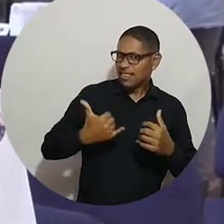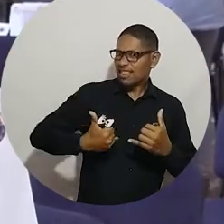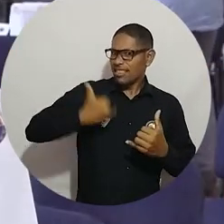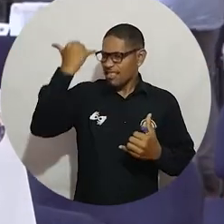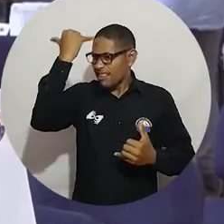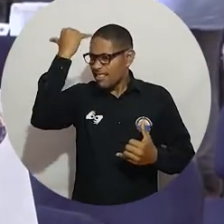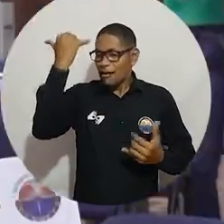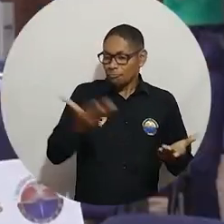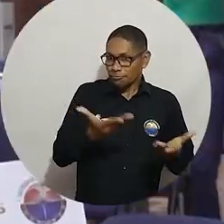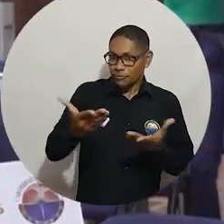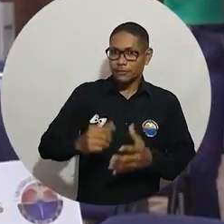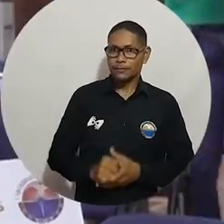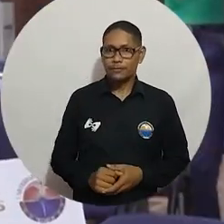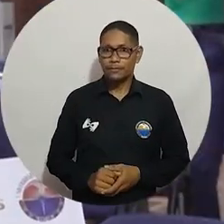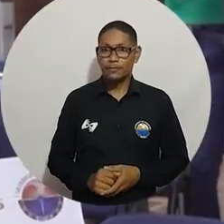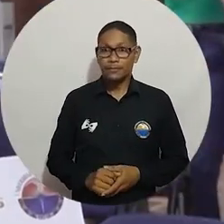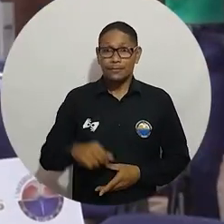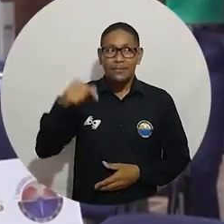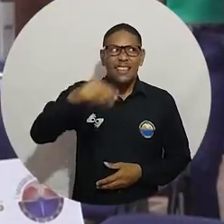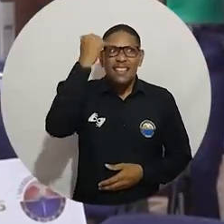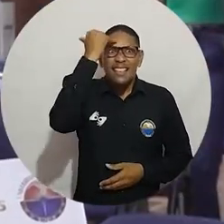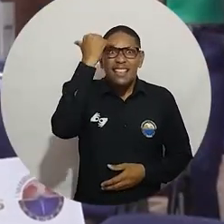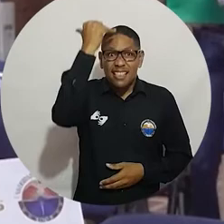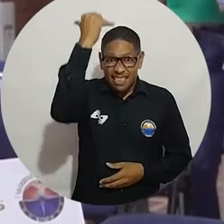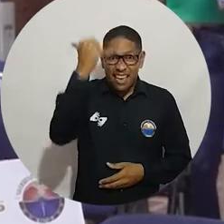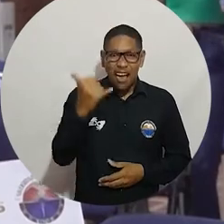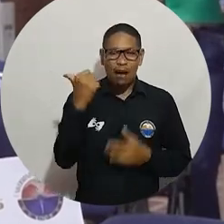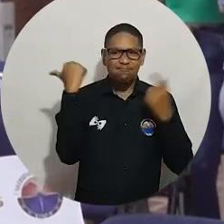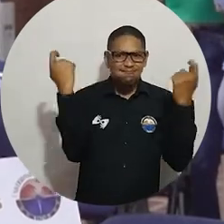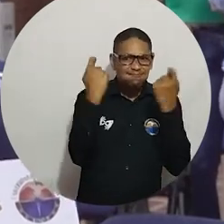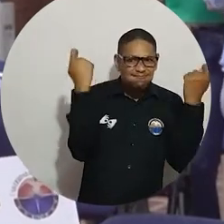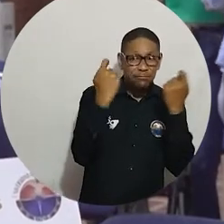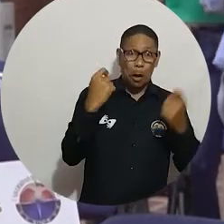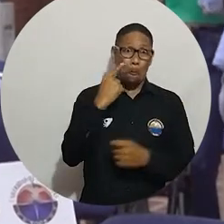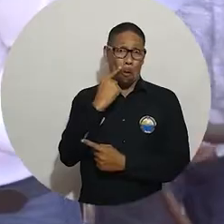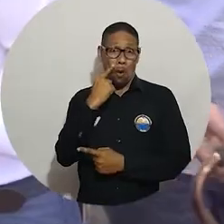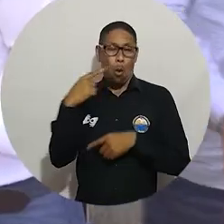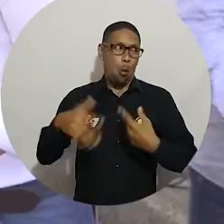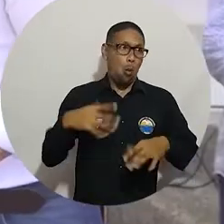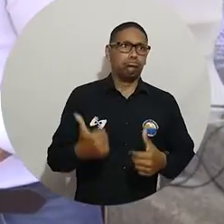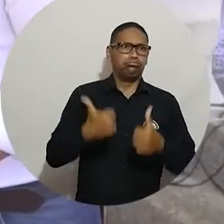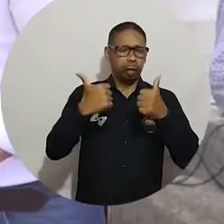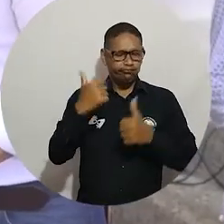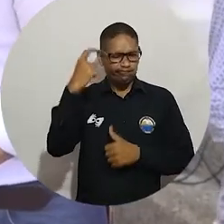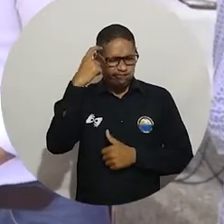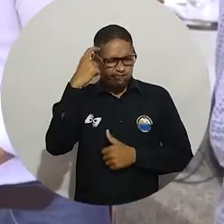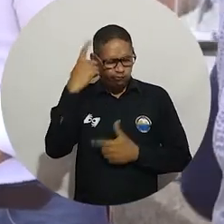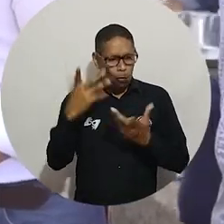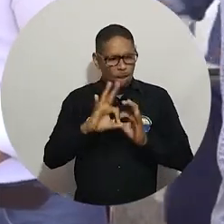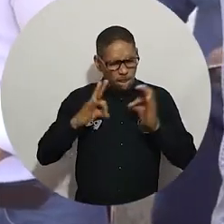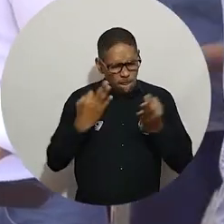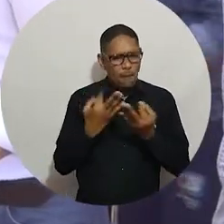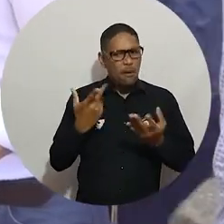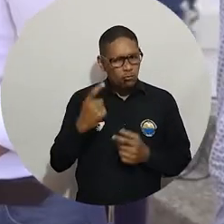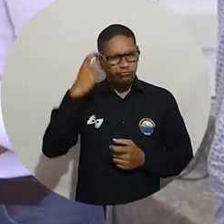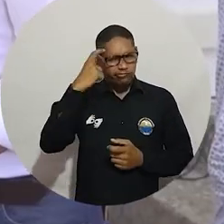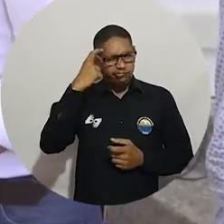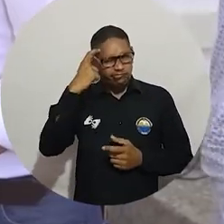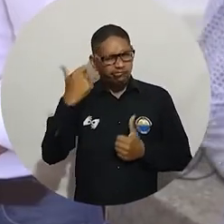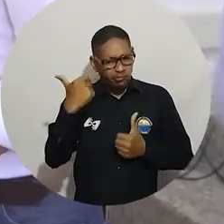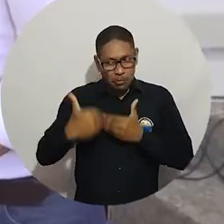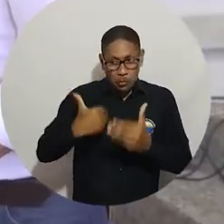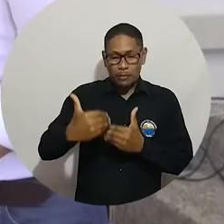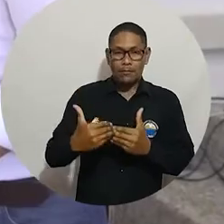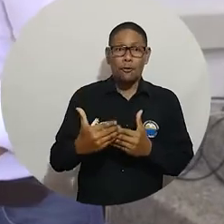conocimiento que tiene mi padre y toda la ansia de sacar adelante un negocio familiar que siempre habíamos soñado y hoy poderles darle